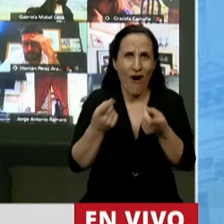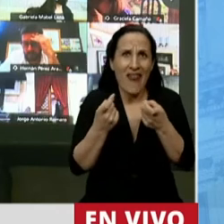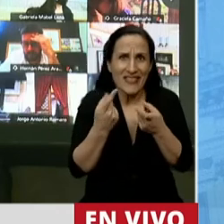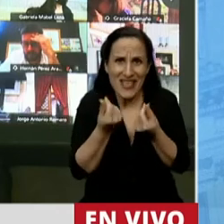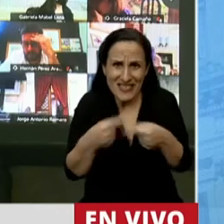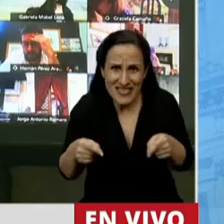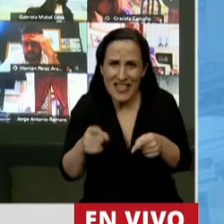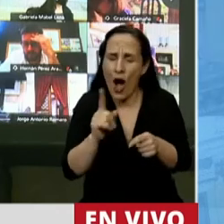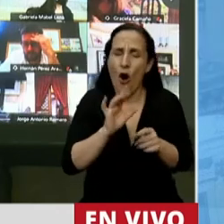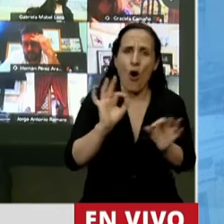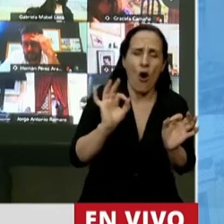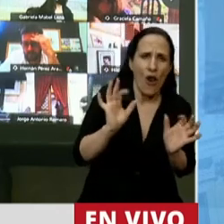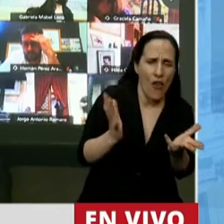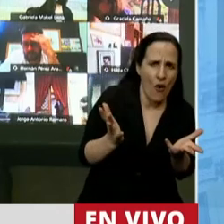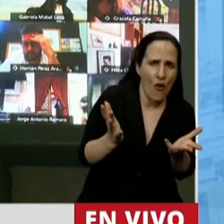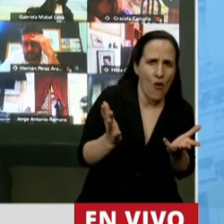necesitan?